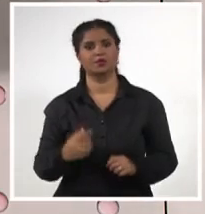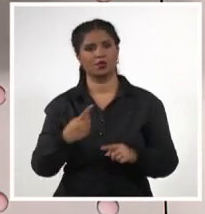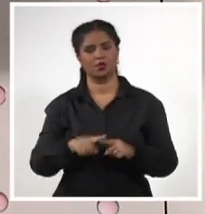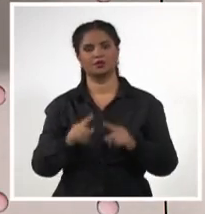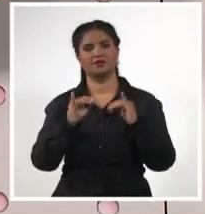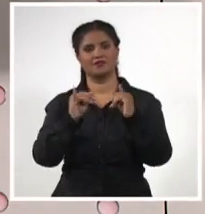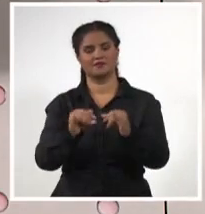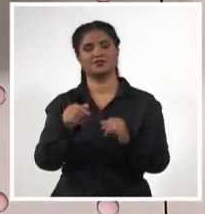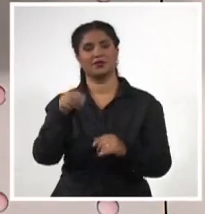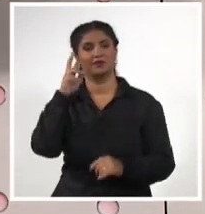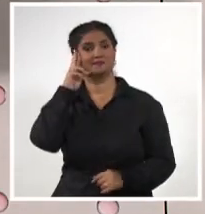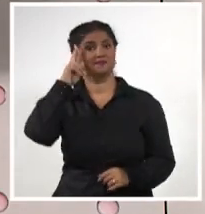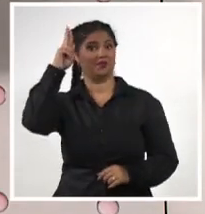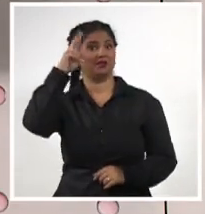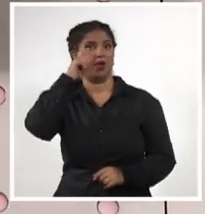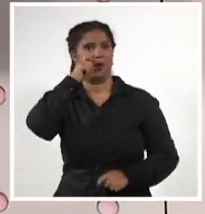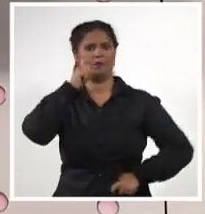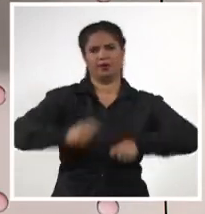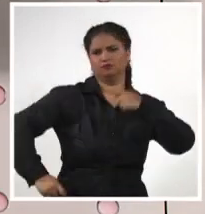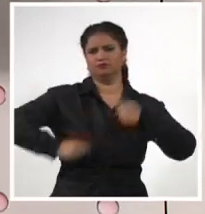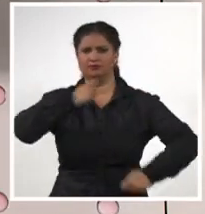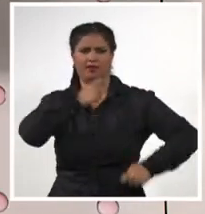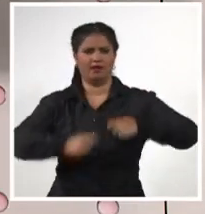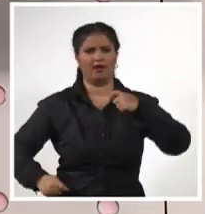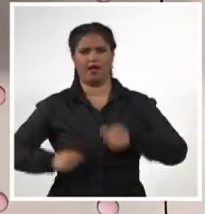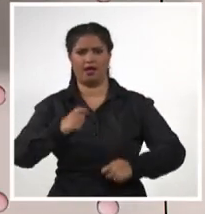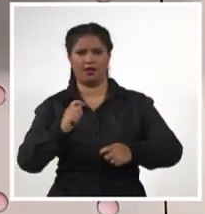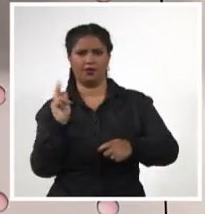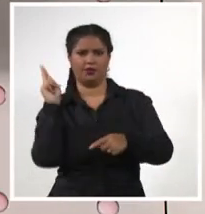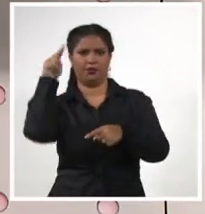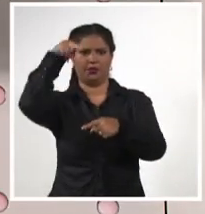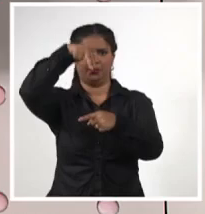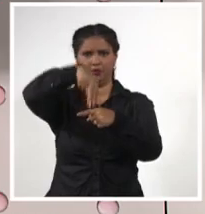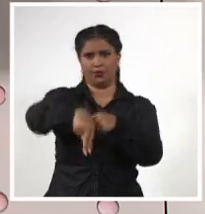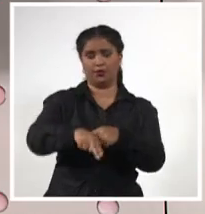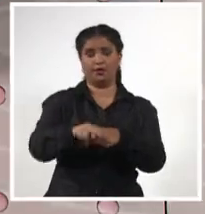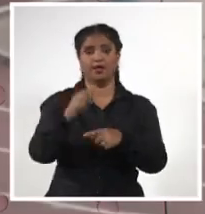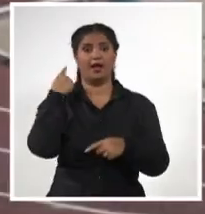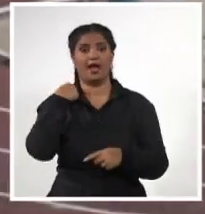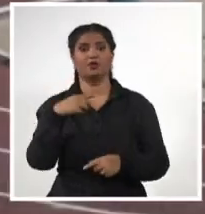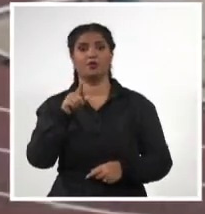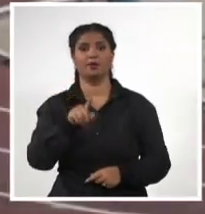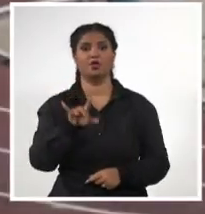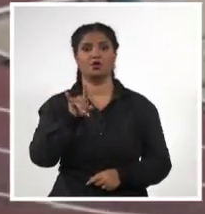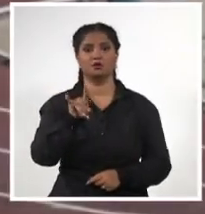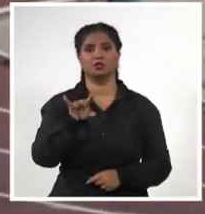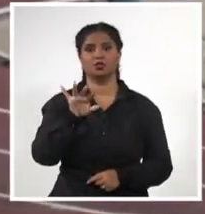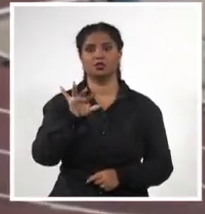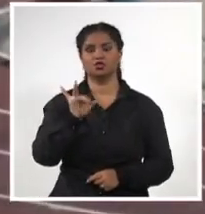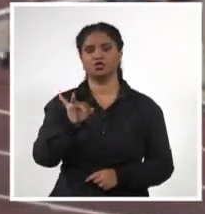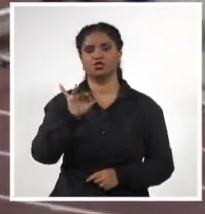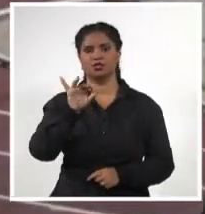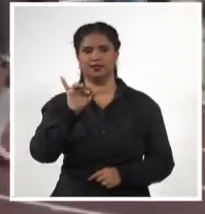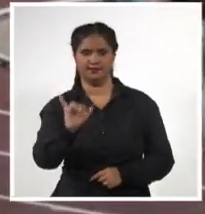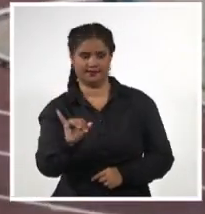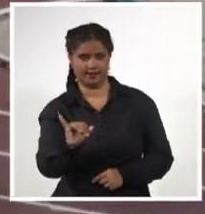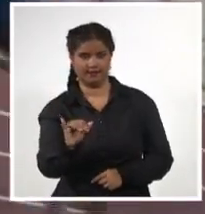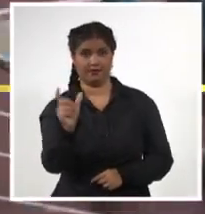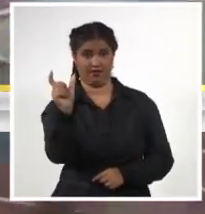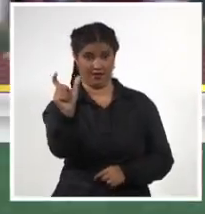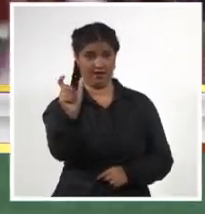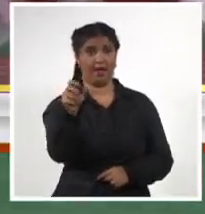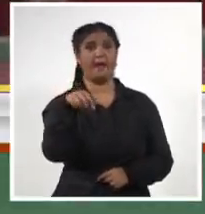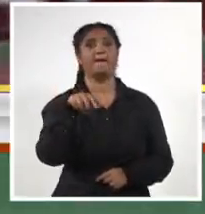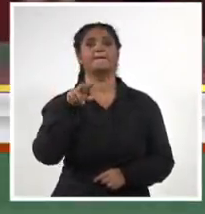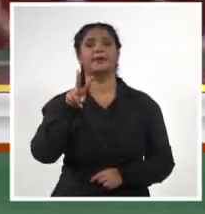a recordar a Alberto Juan Torena y su hazaña en los Juegos Olímpicos de Montreal 1976. El 29 de julio de ese año, el elegante de las